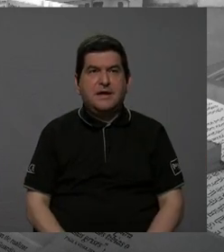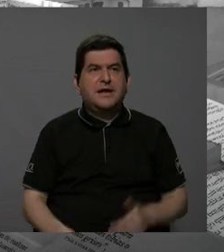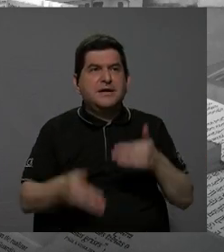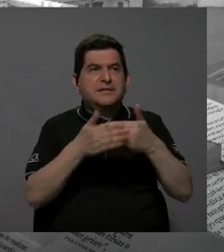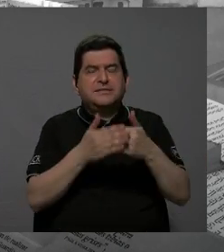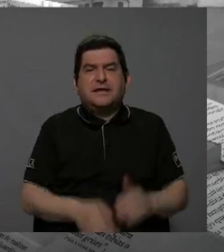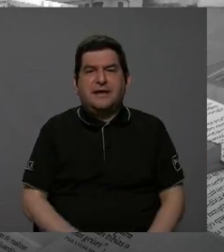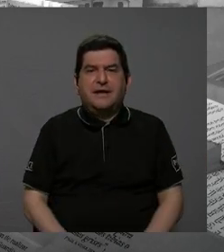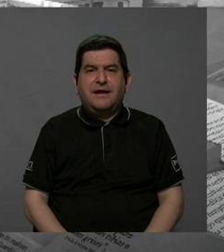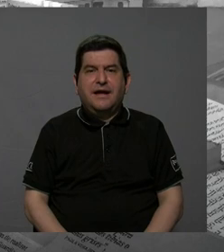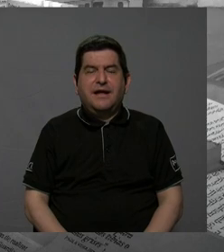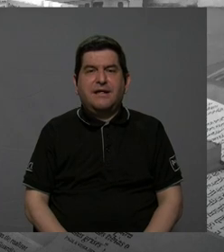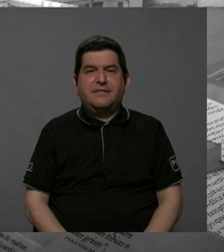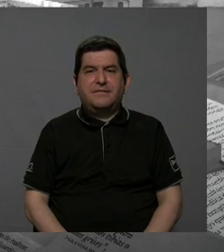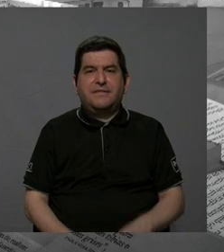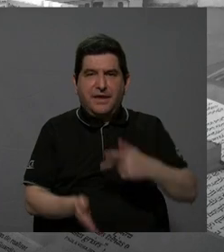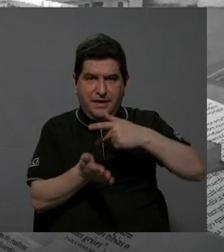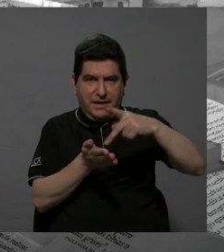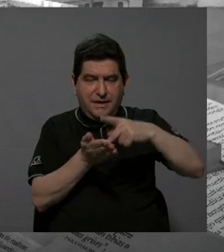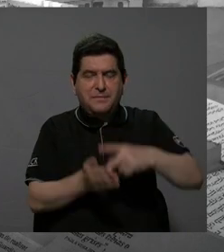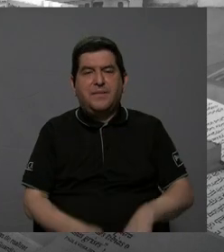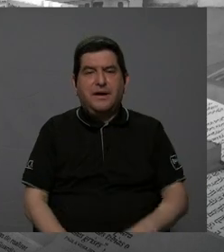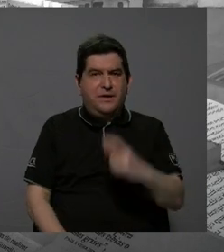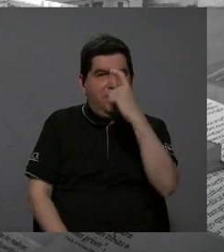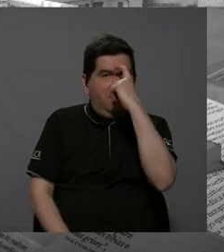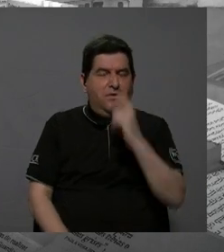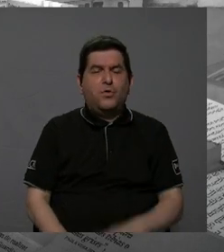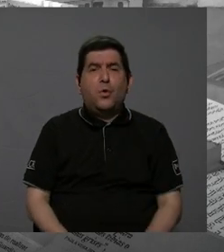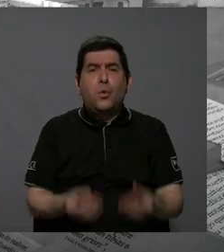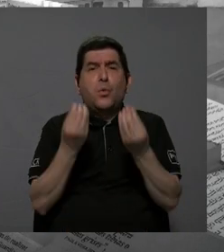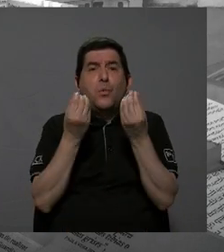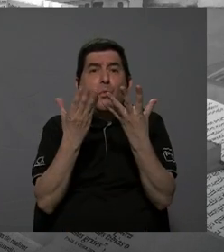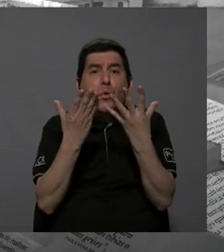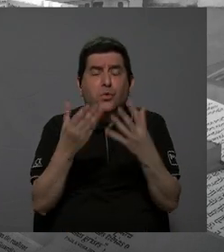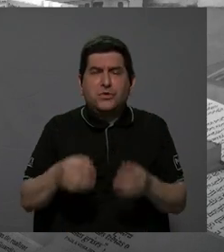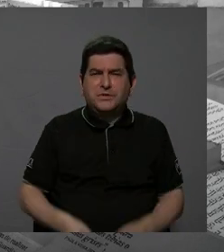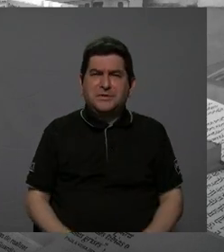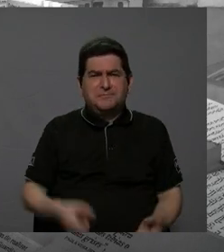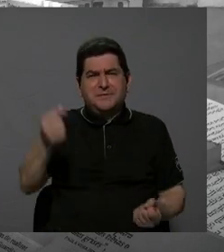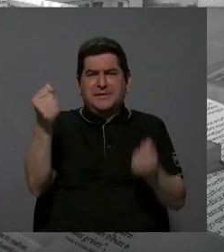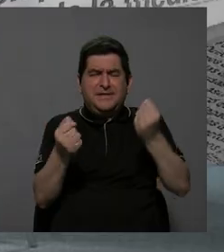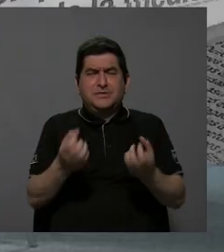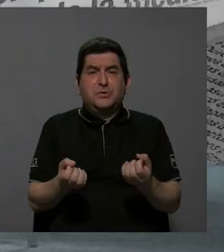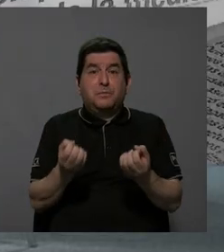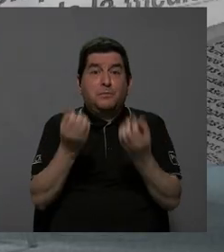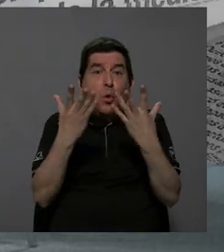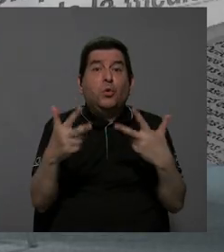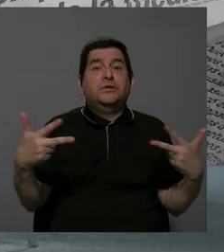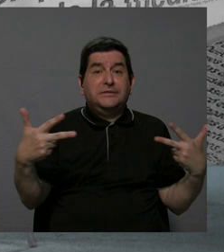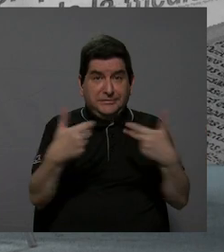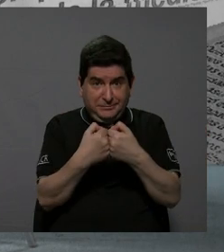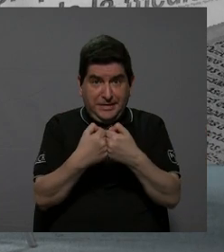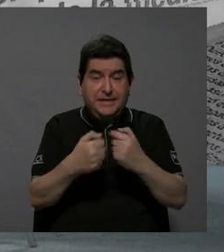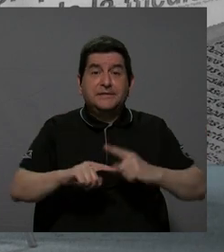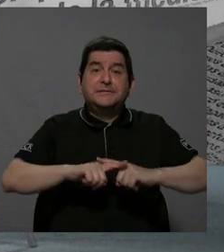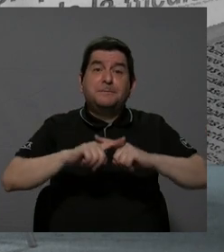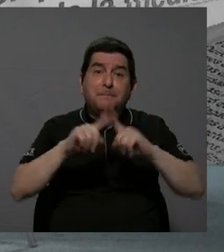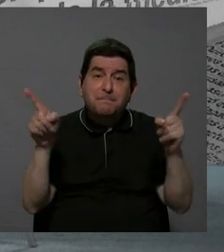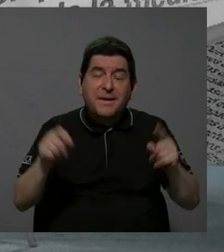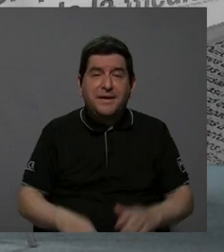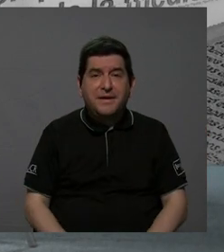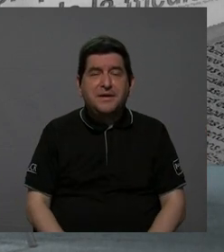digamos, del viaje a Escazú, en donde hay mucho volumen de tránsito, hay muchos accidentes. Lo bueno es que la